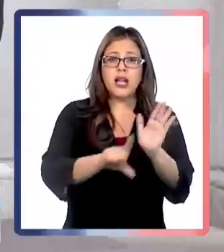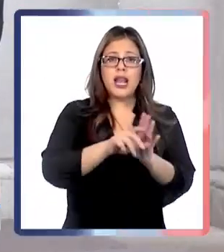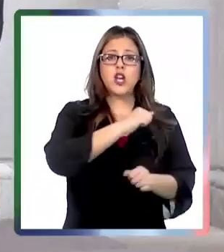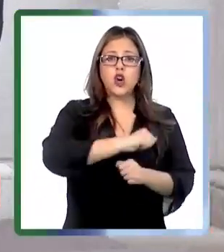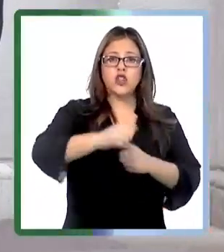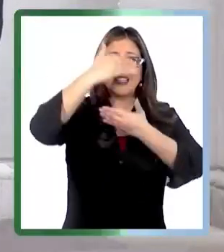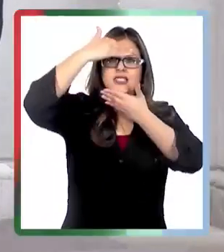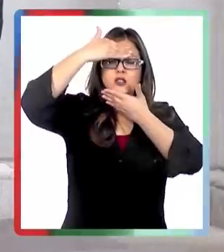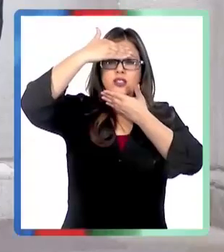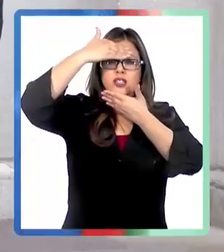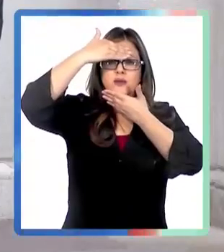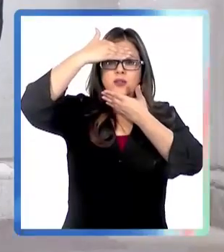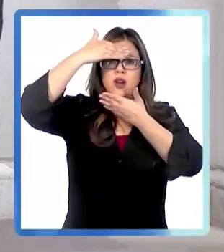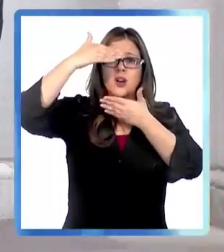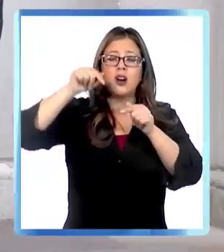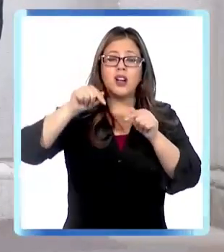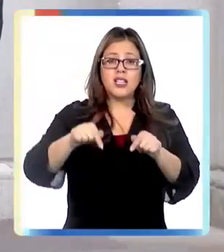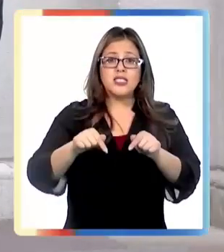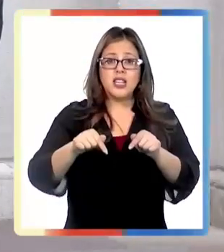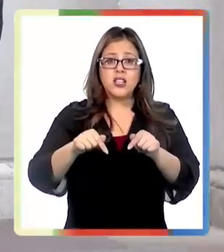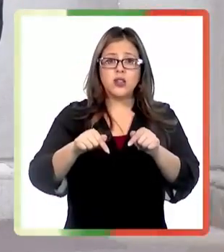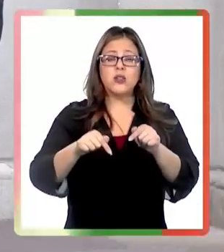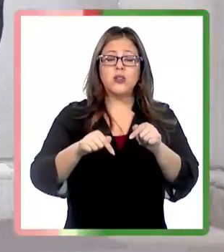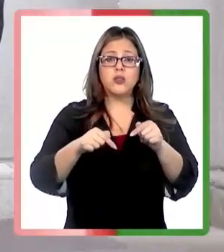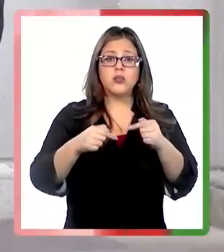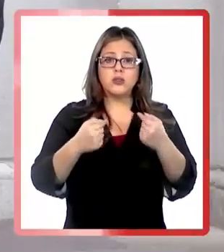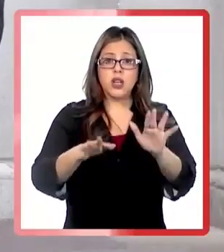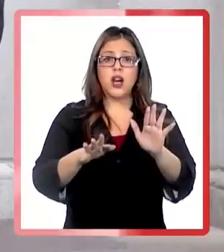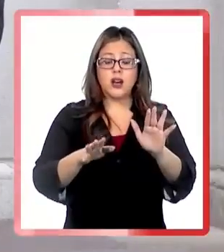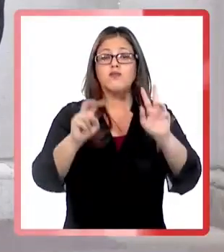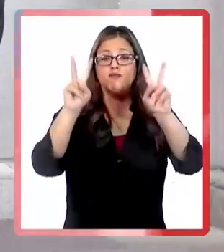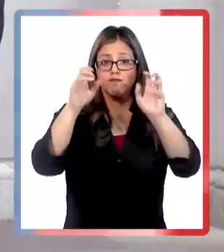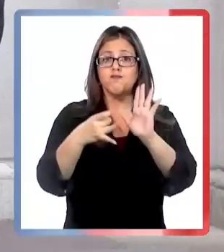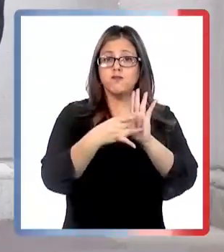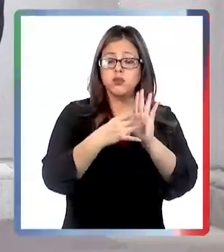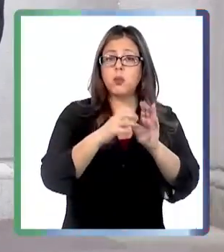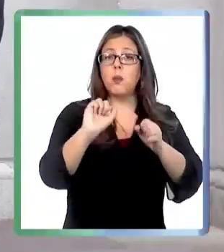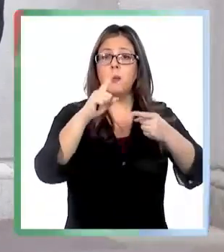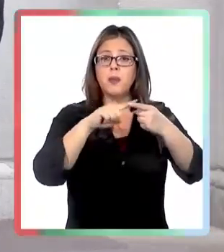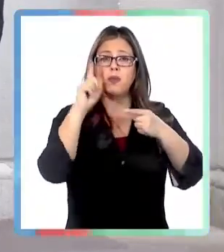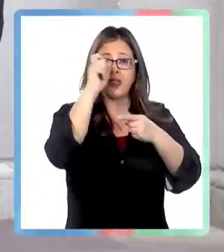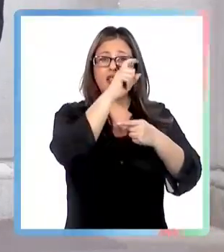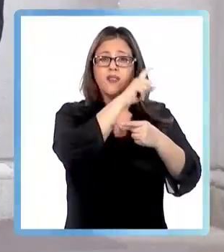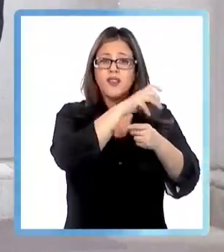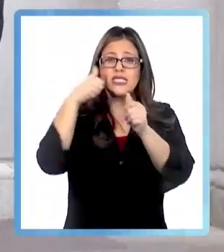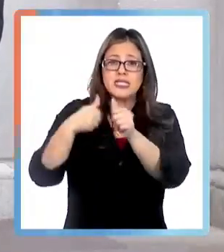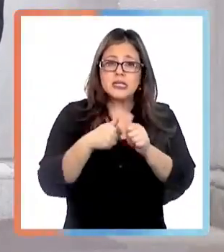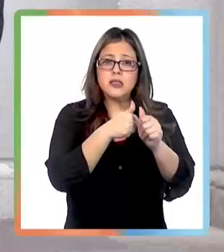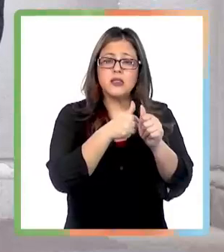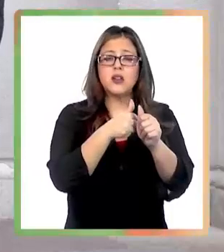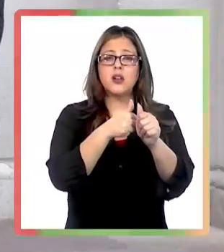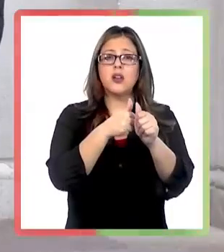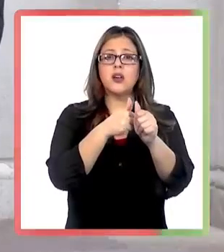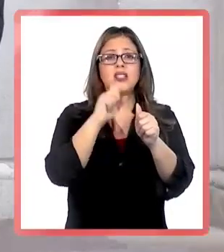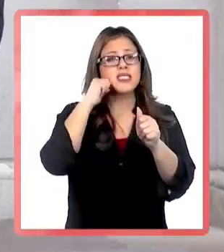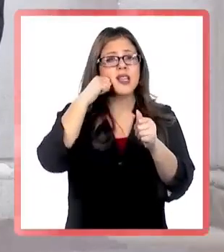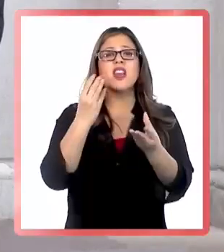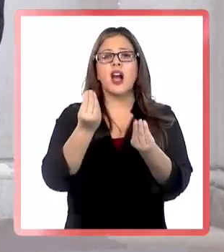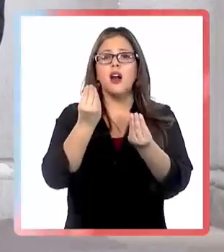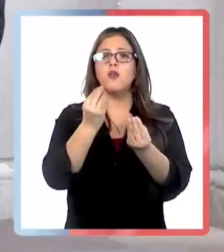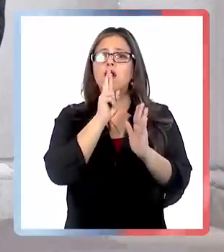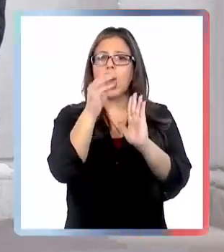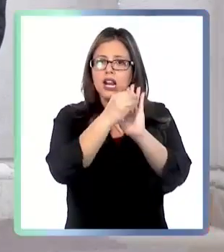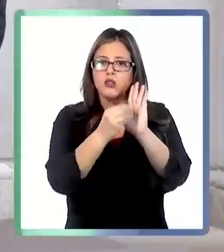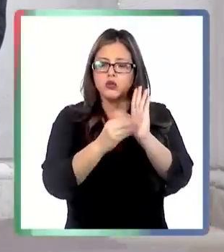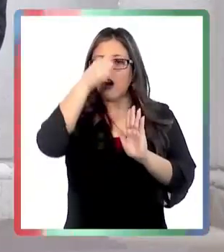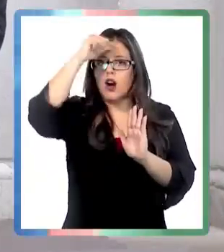como está tipificado el delito, en primer lugar, hace muy difícil perseguirlo, es decir, tener buenos resultados penales cuando se